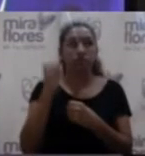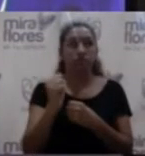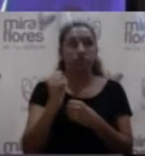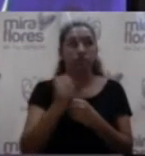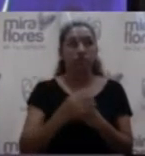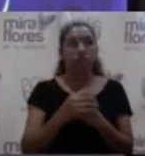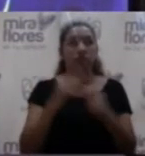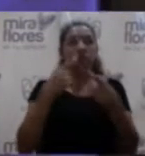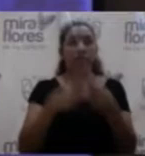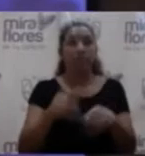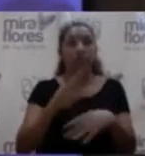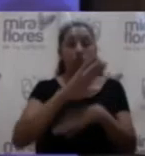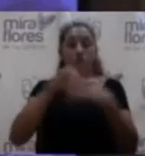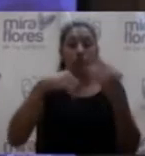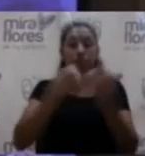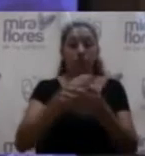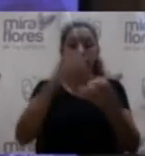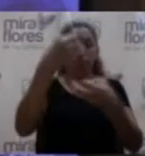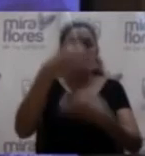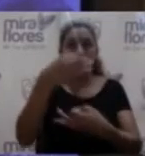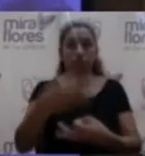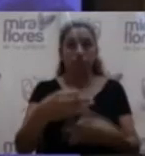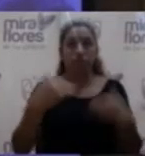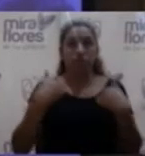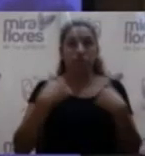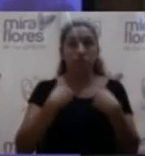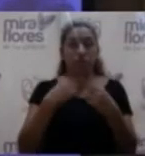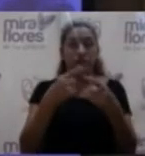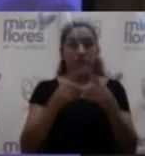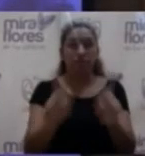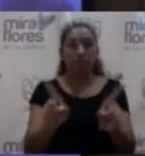Pero como todo presupuesto de gastos, hay una contraparte.